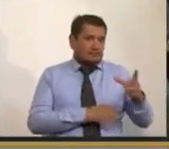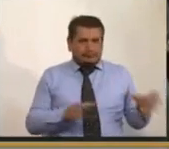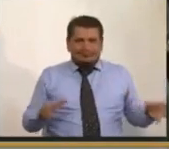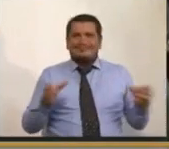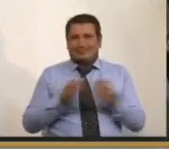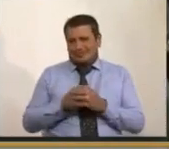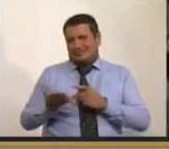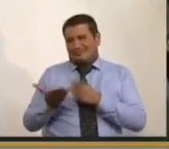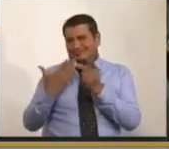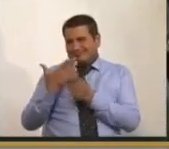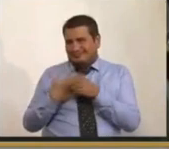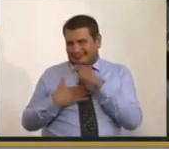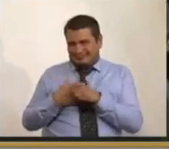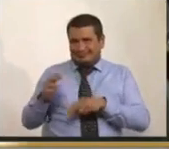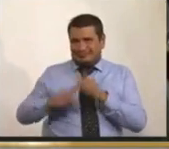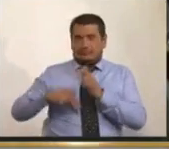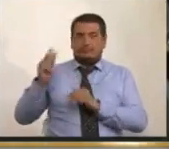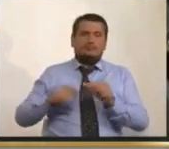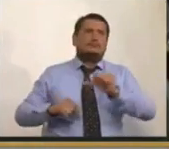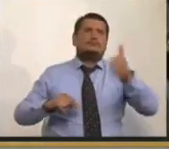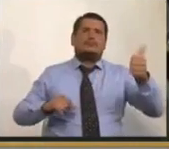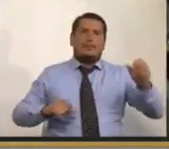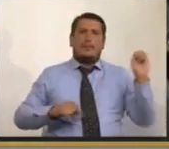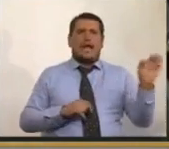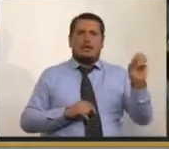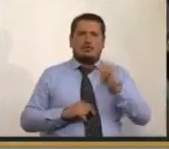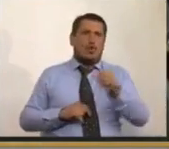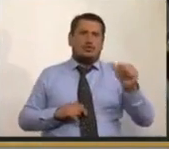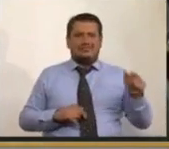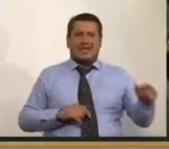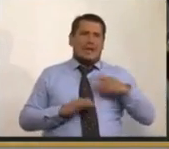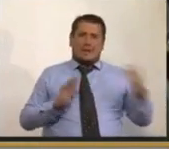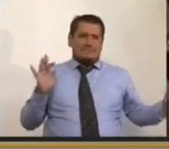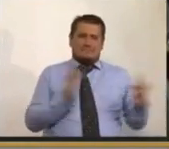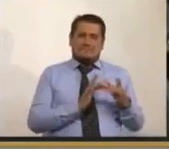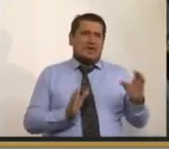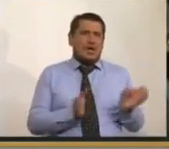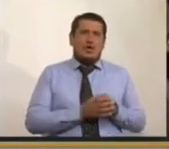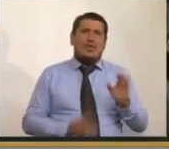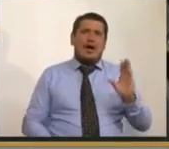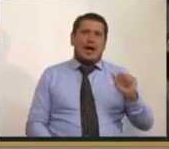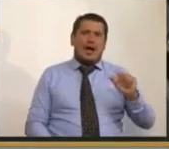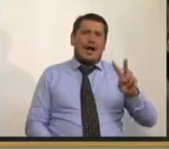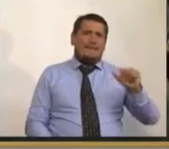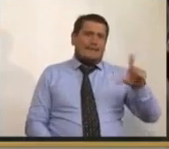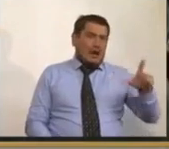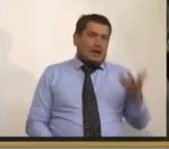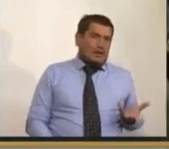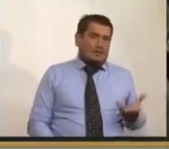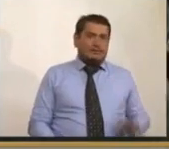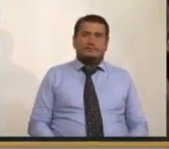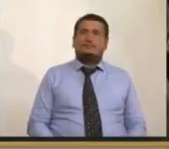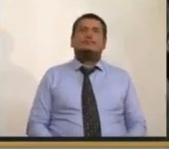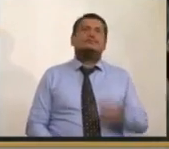concesión. Y otros bancos que nada tienen que ver con el Grupo Aval. Hemos preguntado al gobierno,